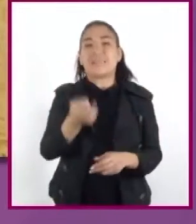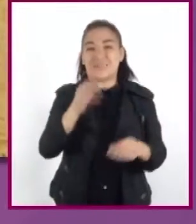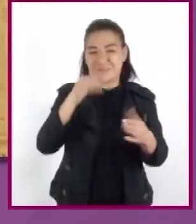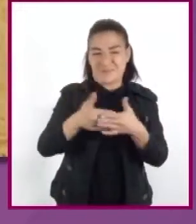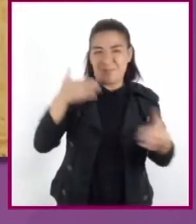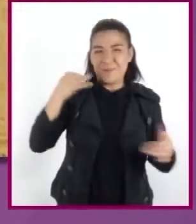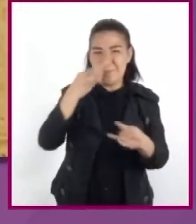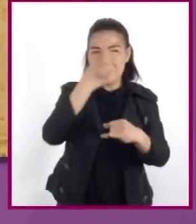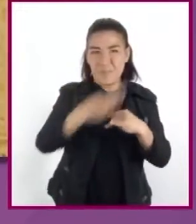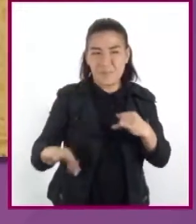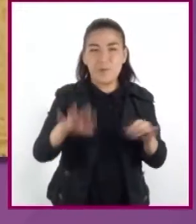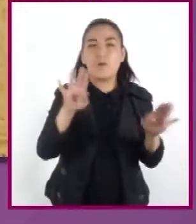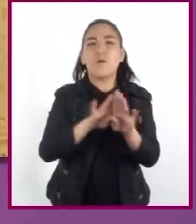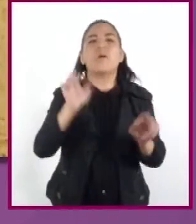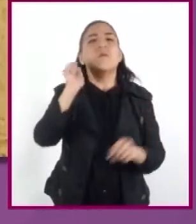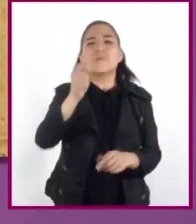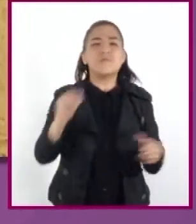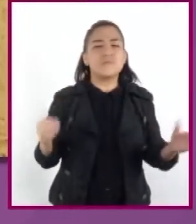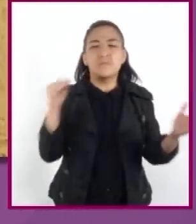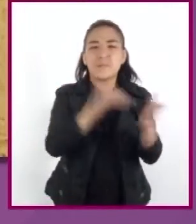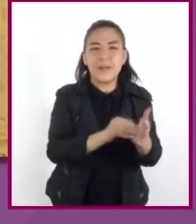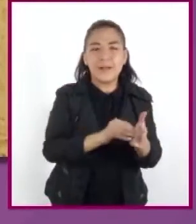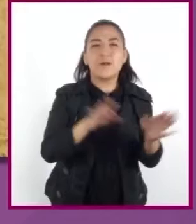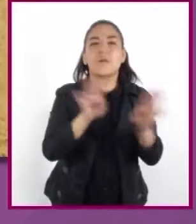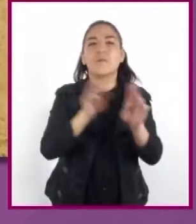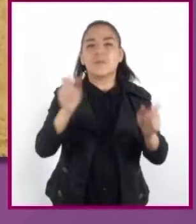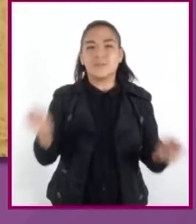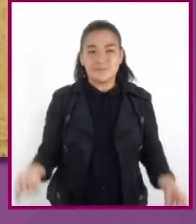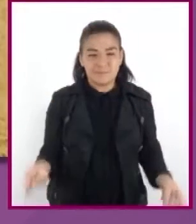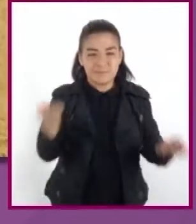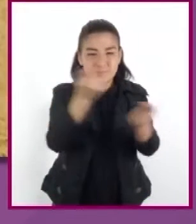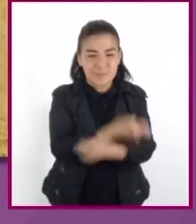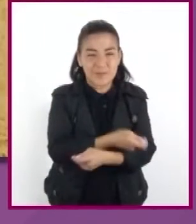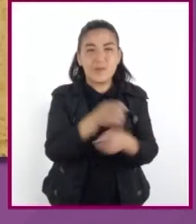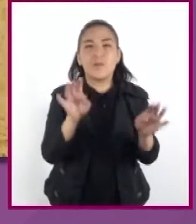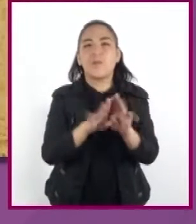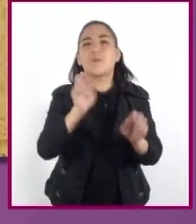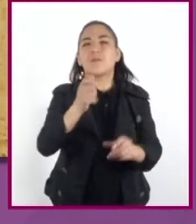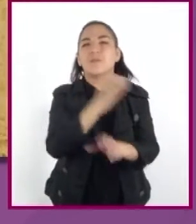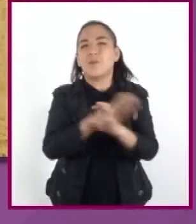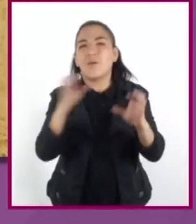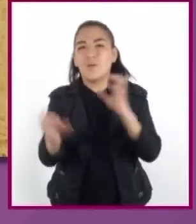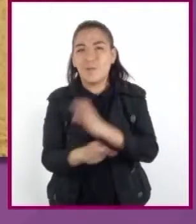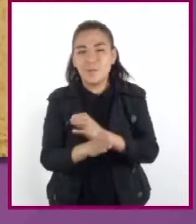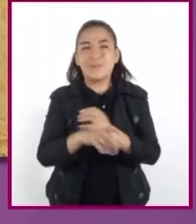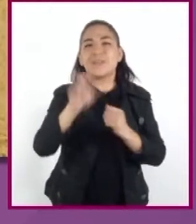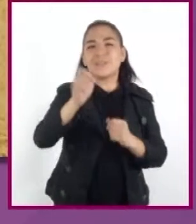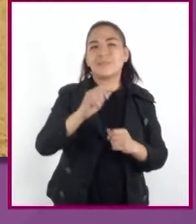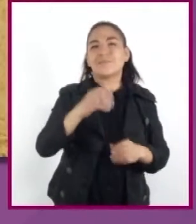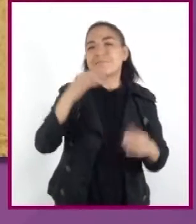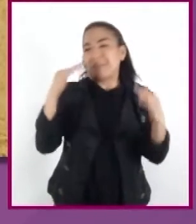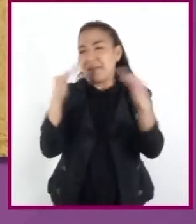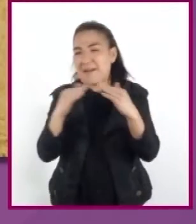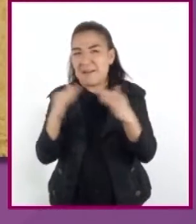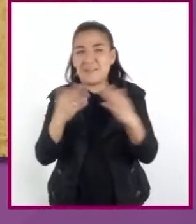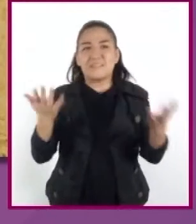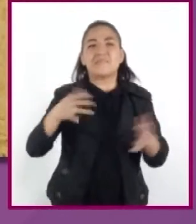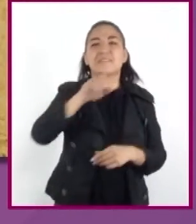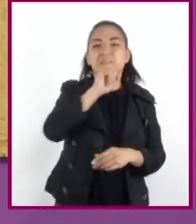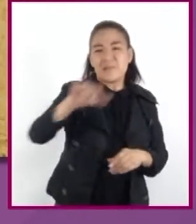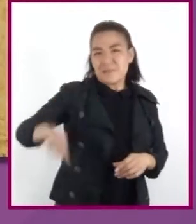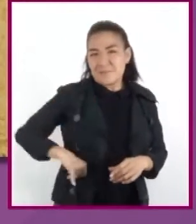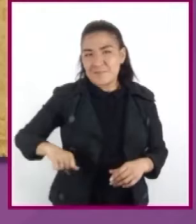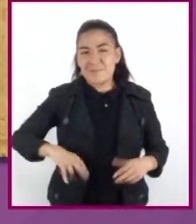se establecieron a partir de intercambios constantes de bienes, de desplazamientos humanos, de intereses